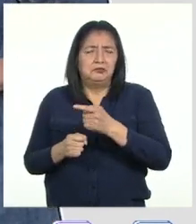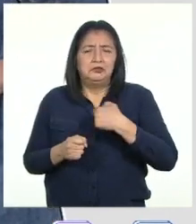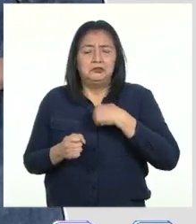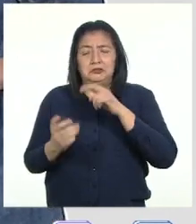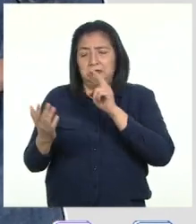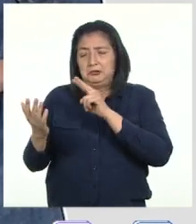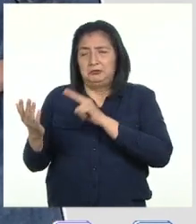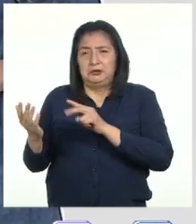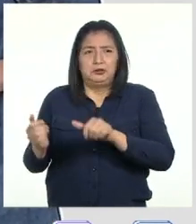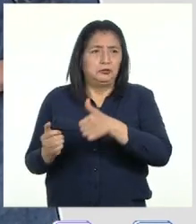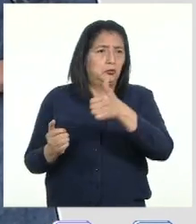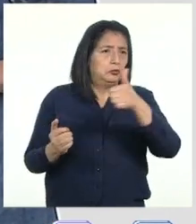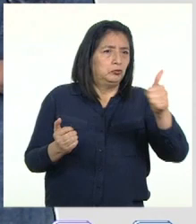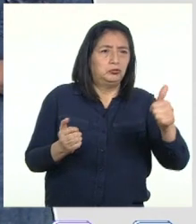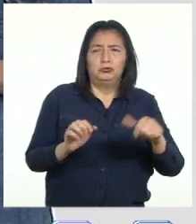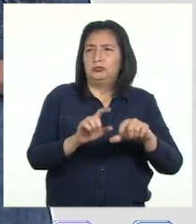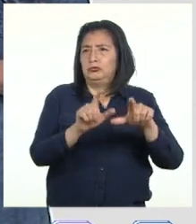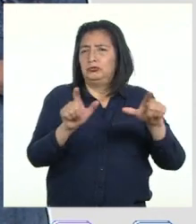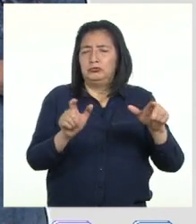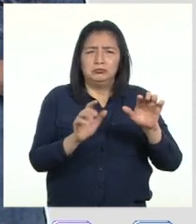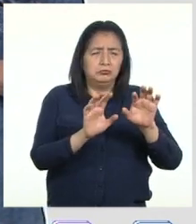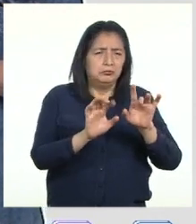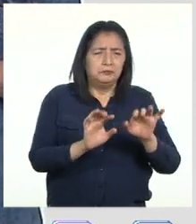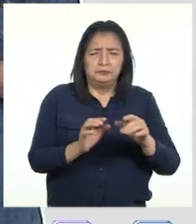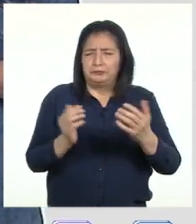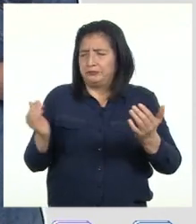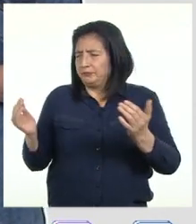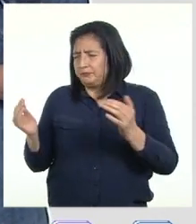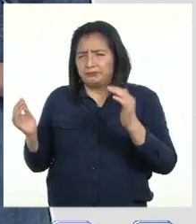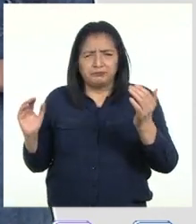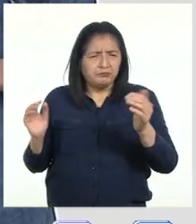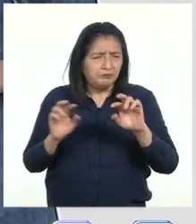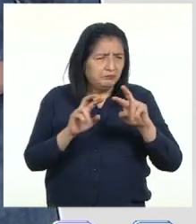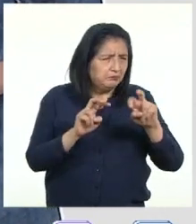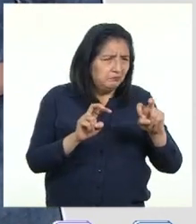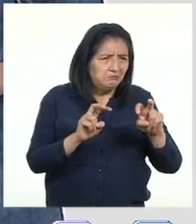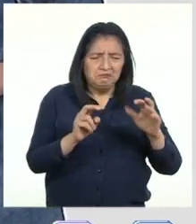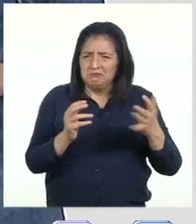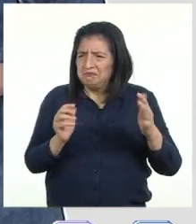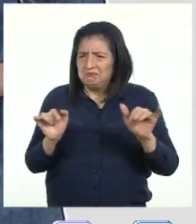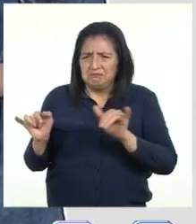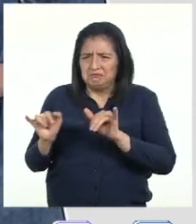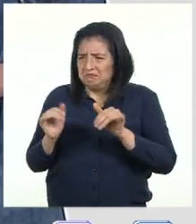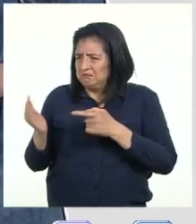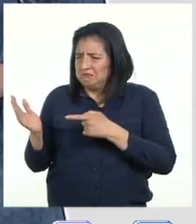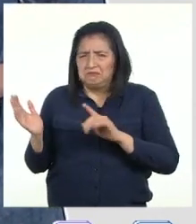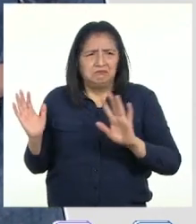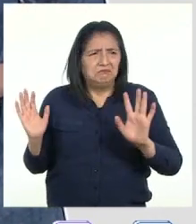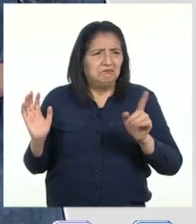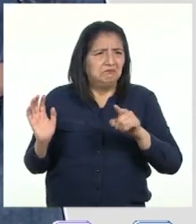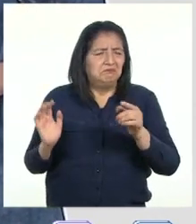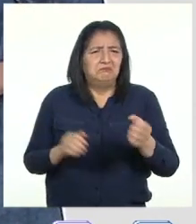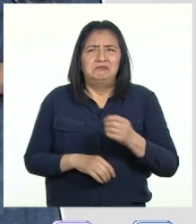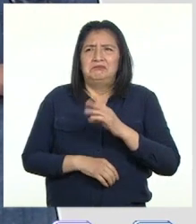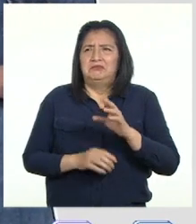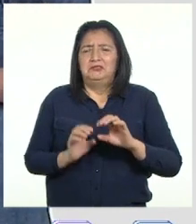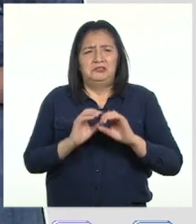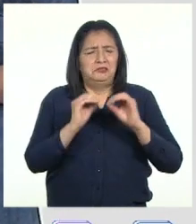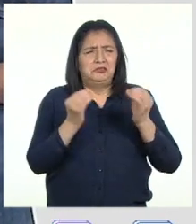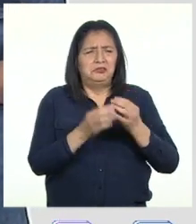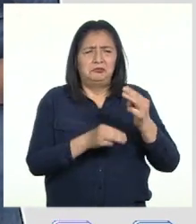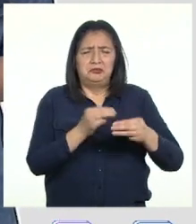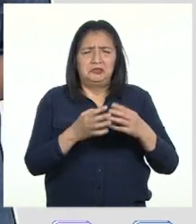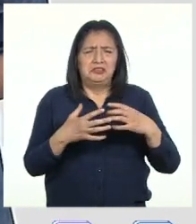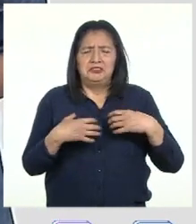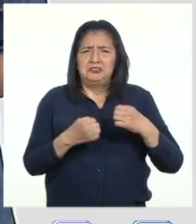ver que también está en otras fuentes Pero por lo que he investigado No hay nada en otras fuentes confiables Como la OMS o